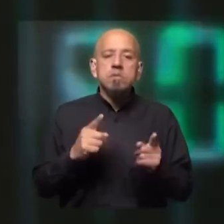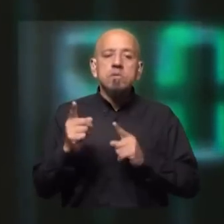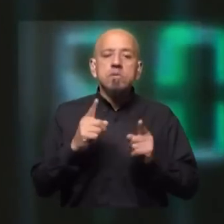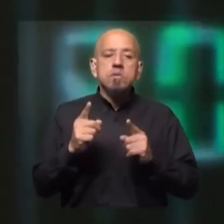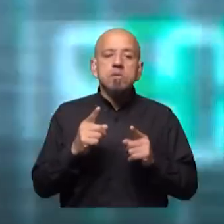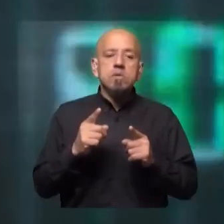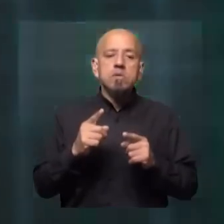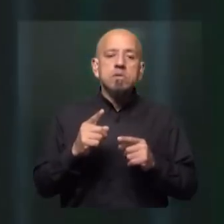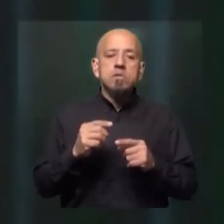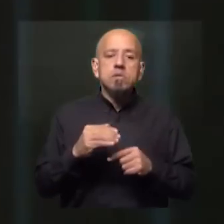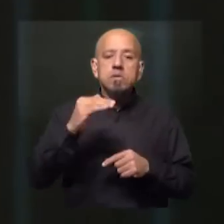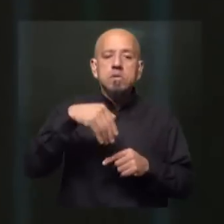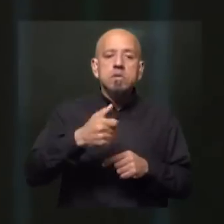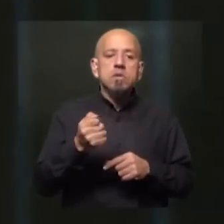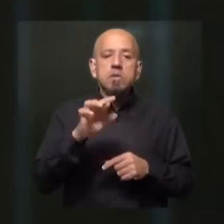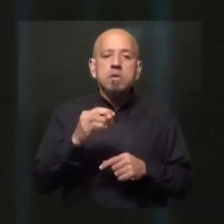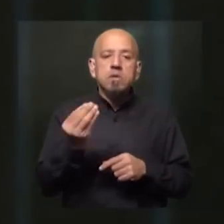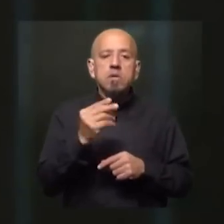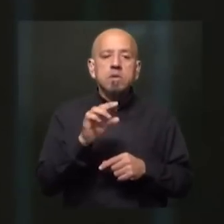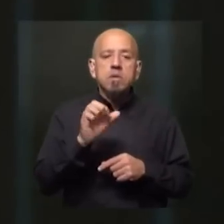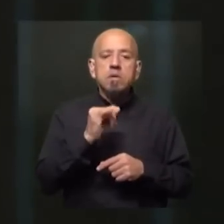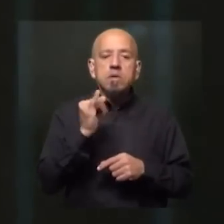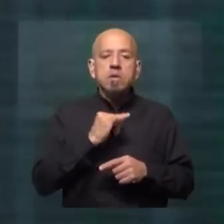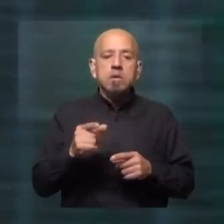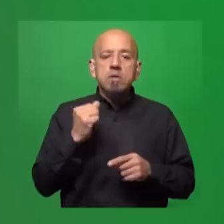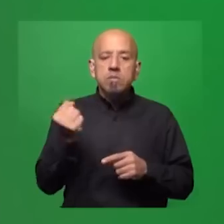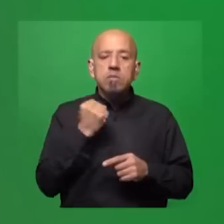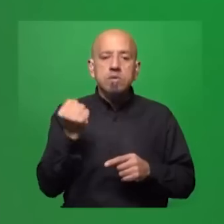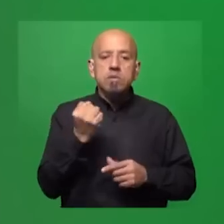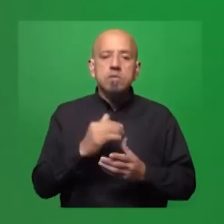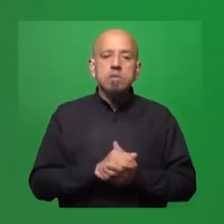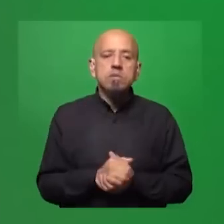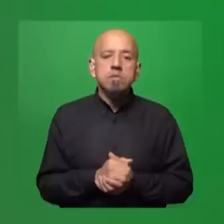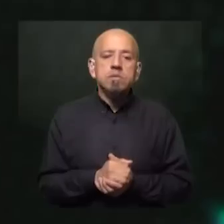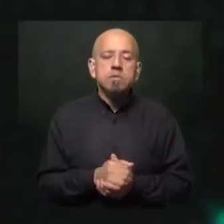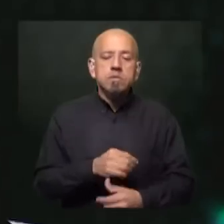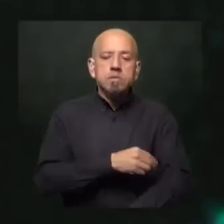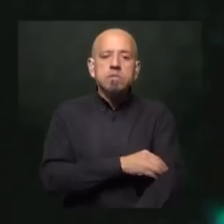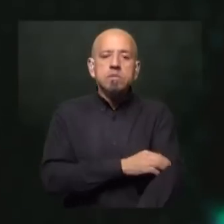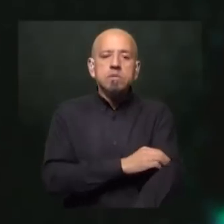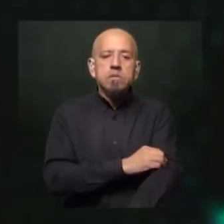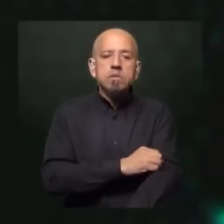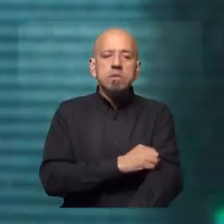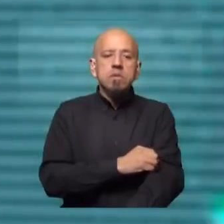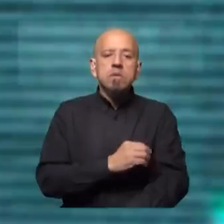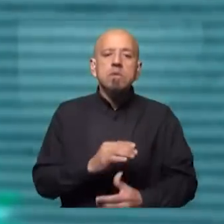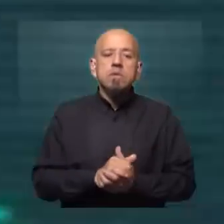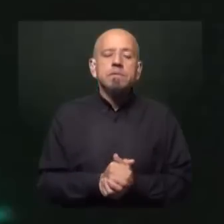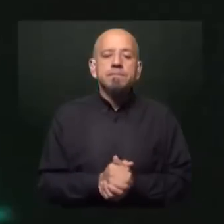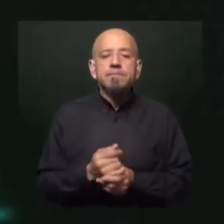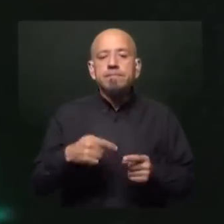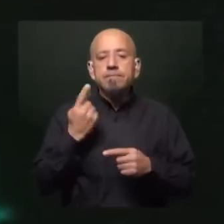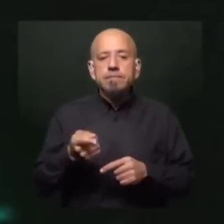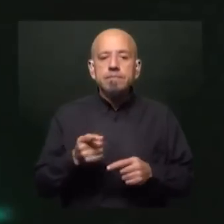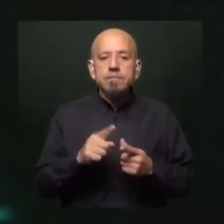Francia Márquez a África, que le dio una importancia también superlativa, ¿no? Total, sí, sí. Bien, en el próximo bloque, vamos a seguir con este